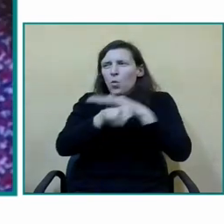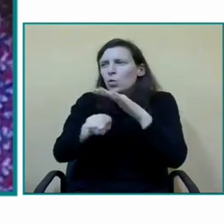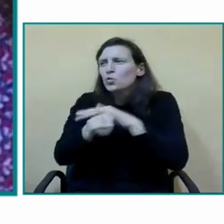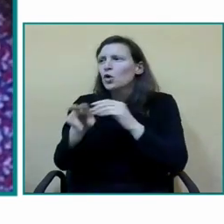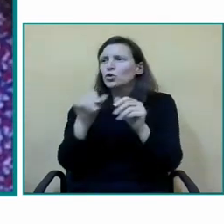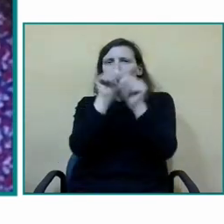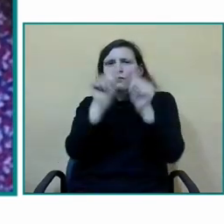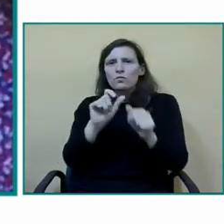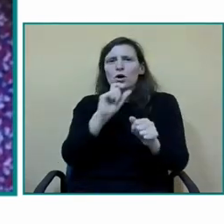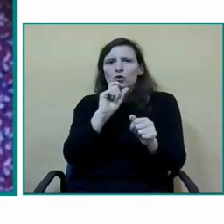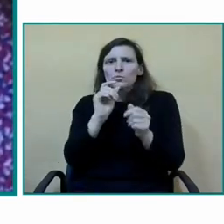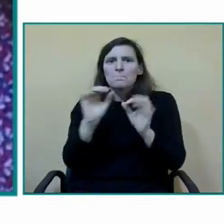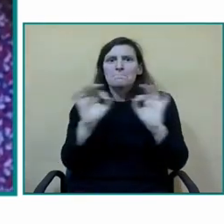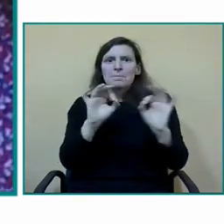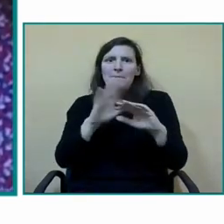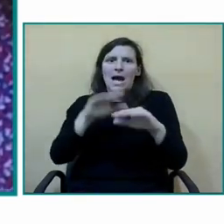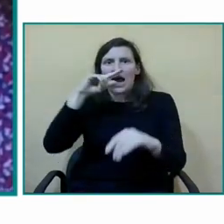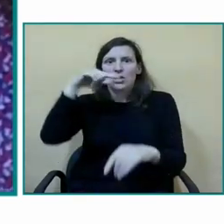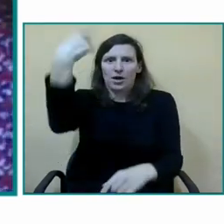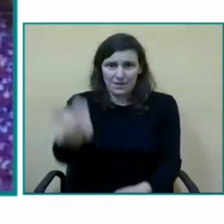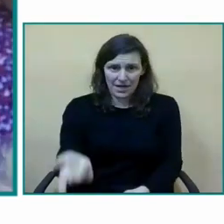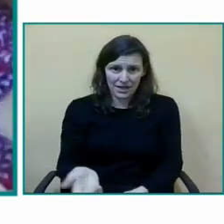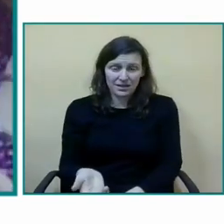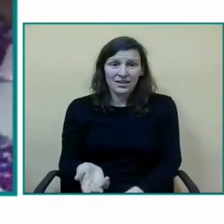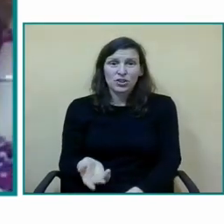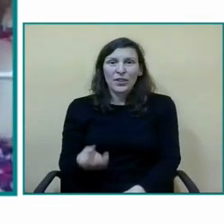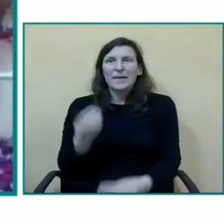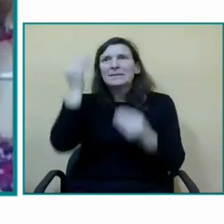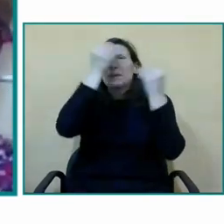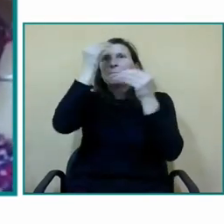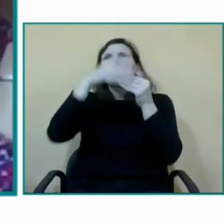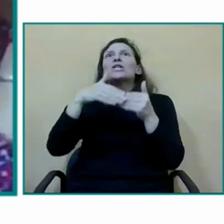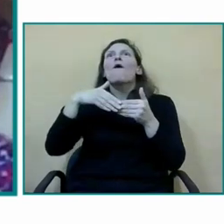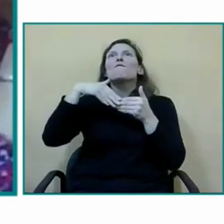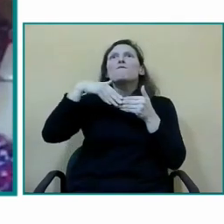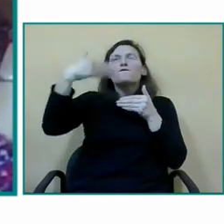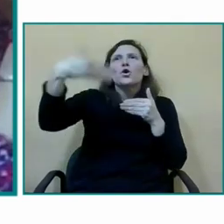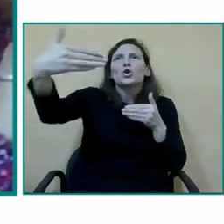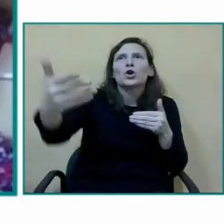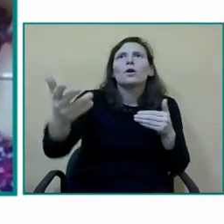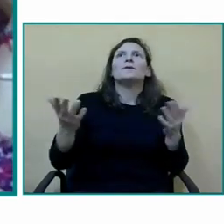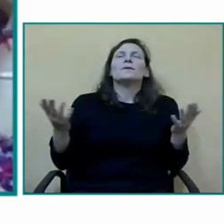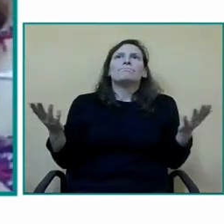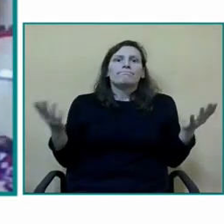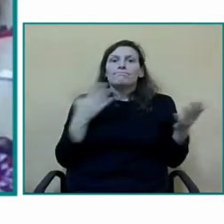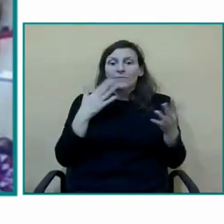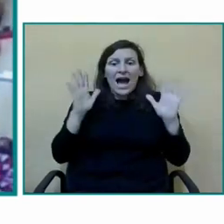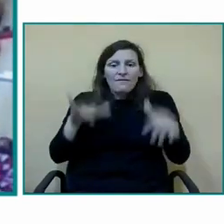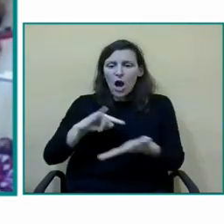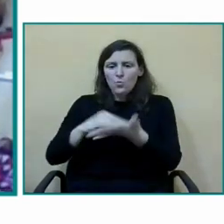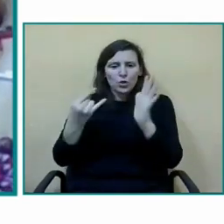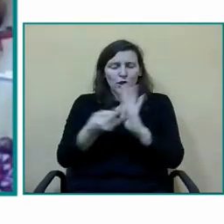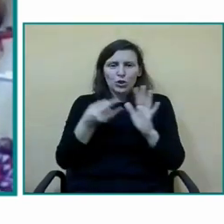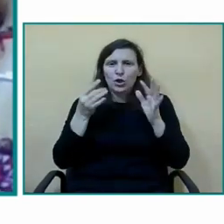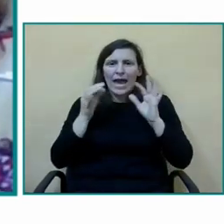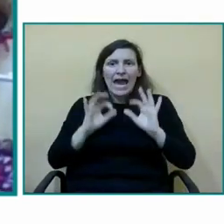todo ello ¿no? entonces para nosotros el planteamiento que hacemos tan individualizado y este proyecto tan singular